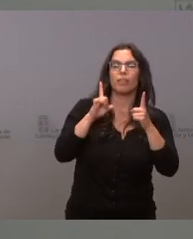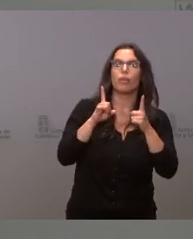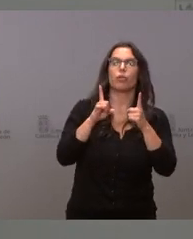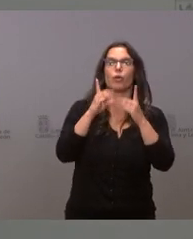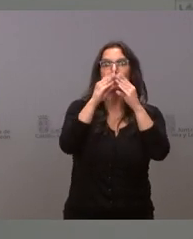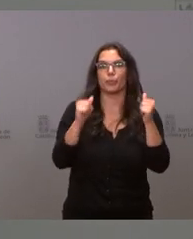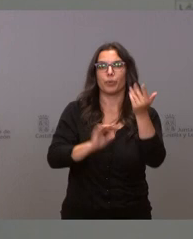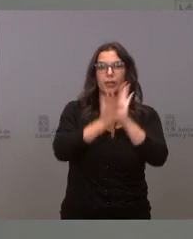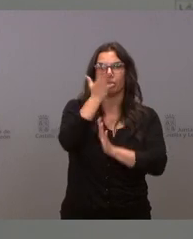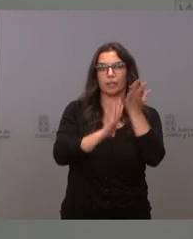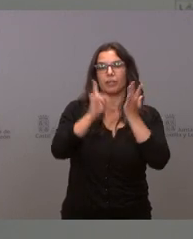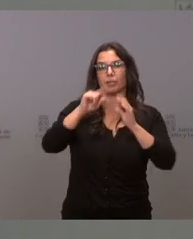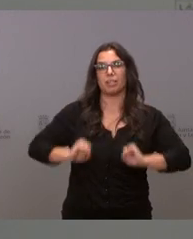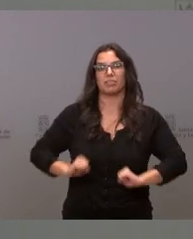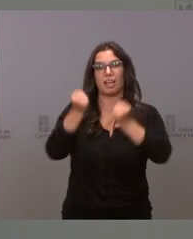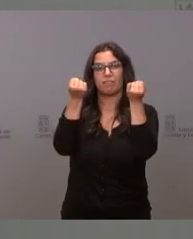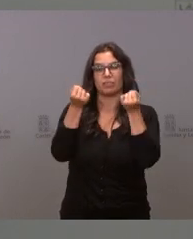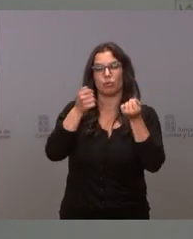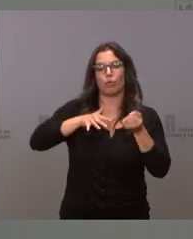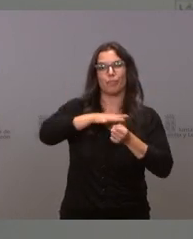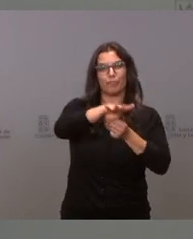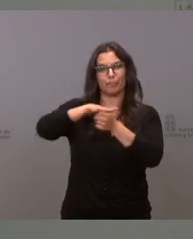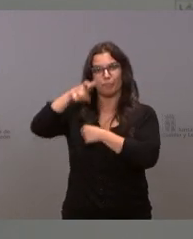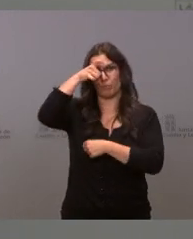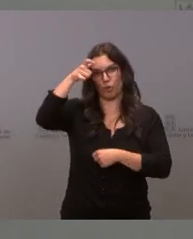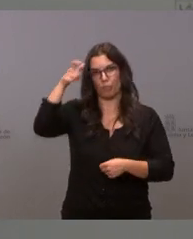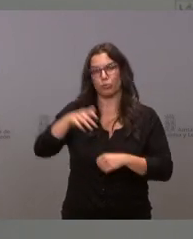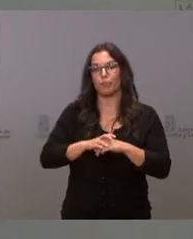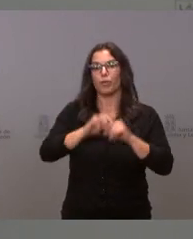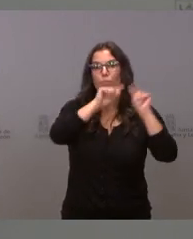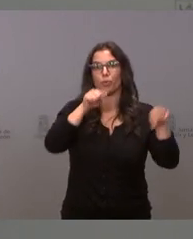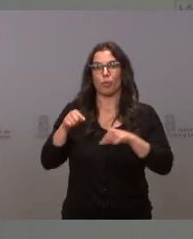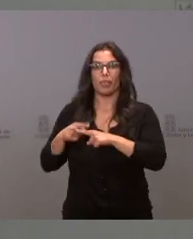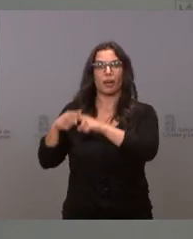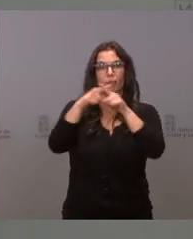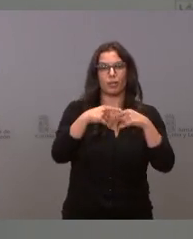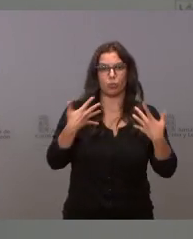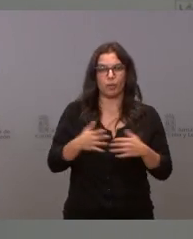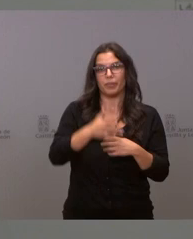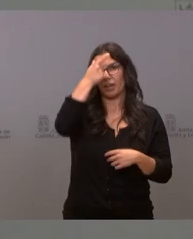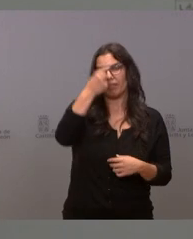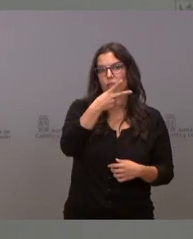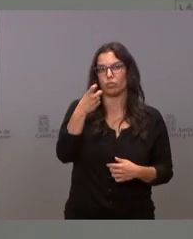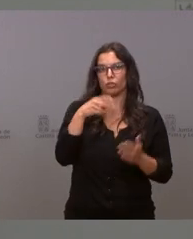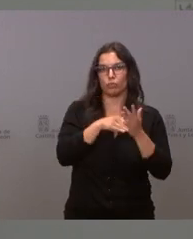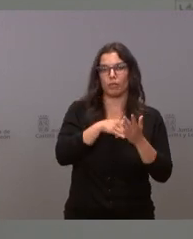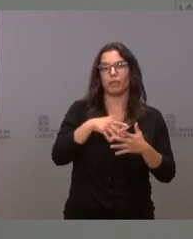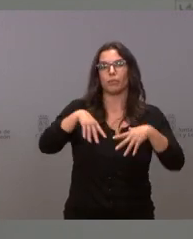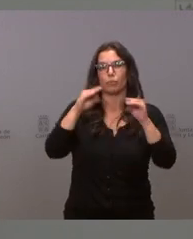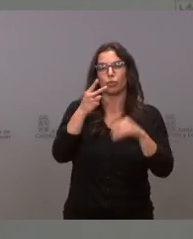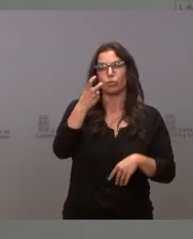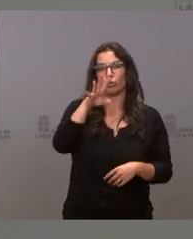incendios y salvamento en el ámbito rural. El reparto por provincias va a ser el siguiente, Ávila 200.000 euros, Burgos